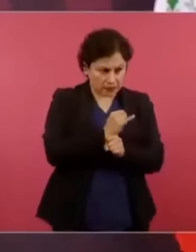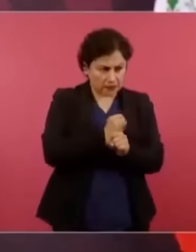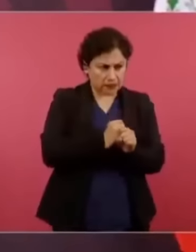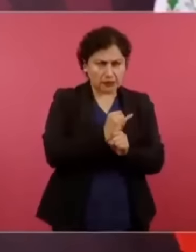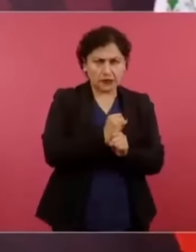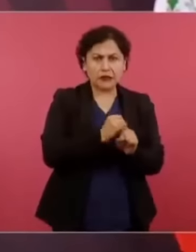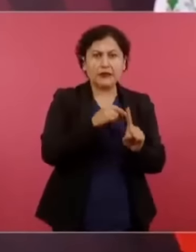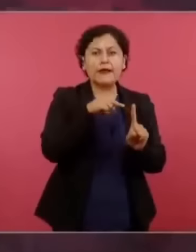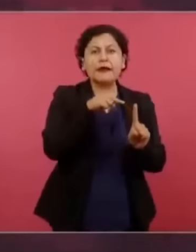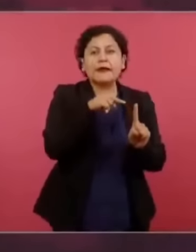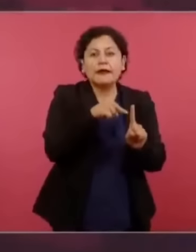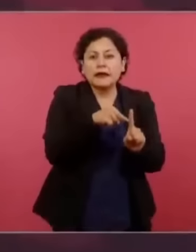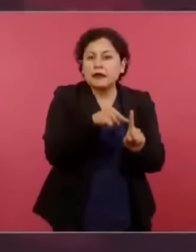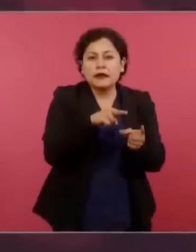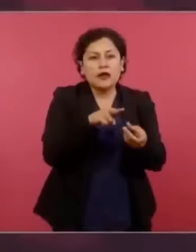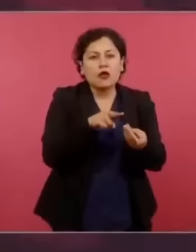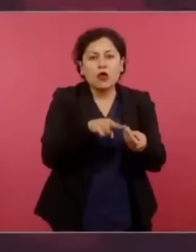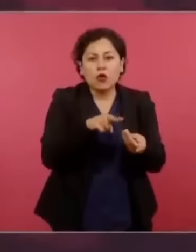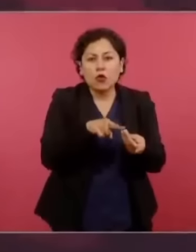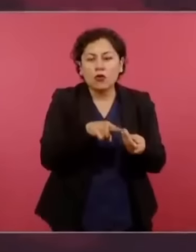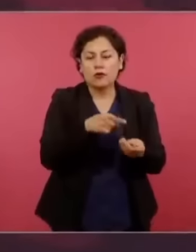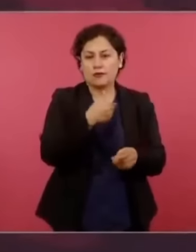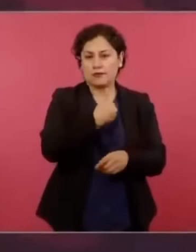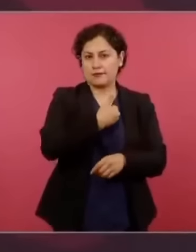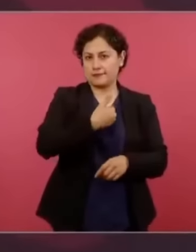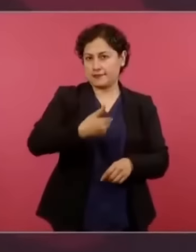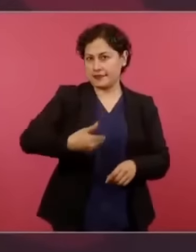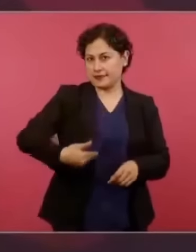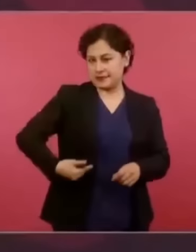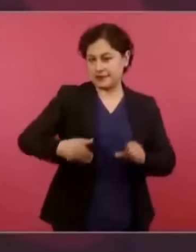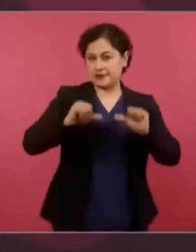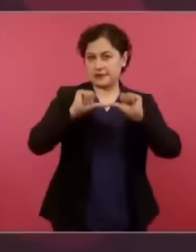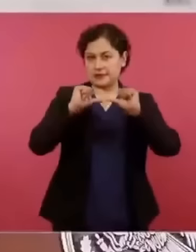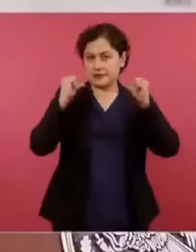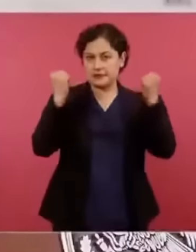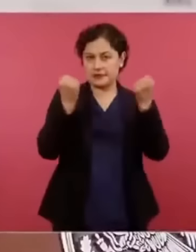Asociación de la